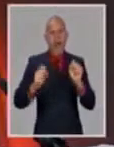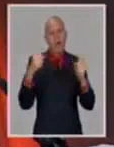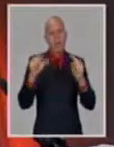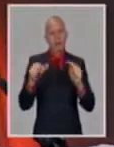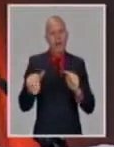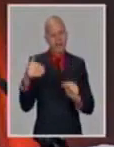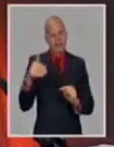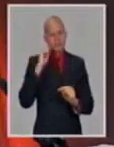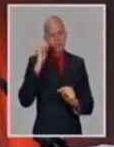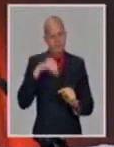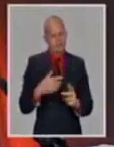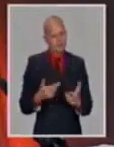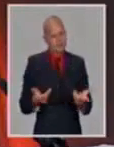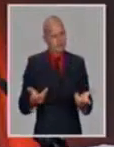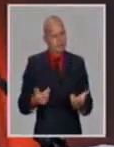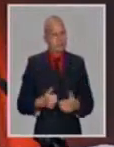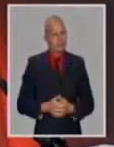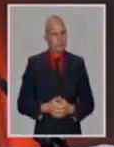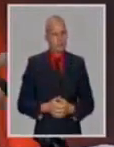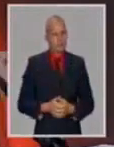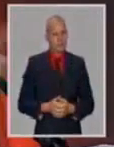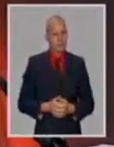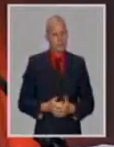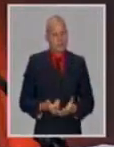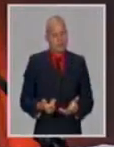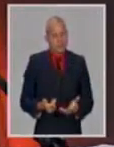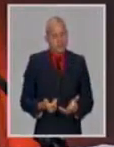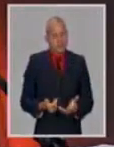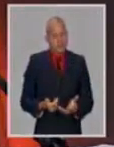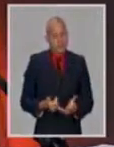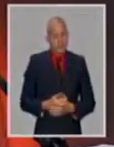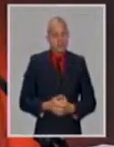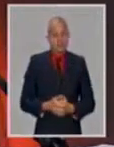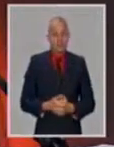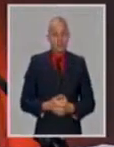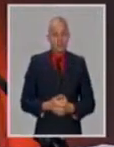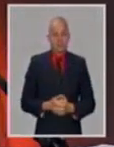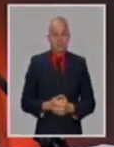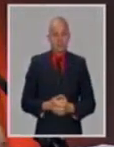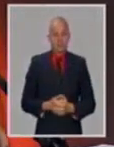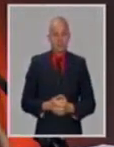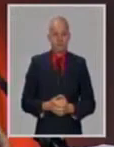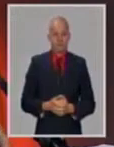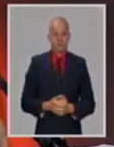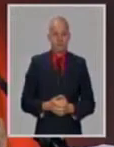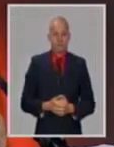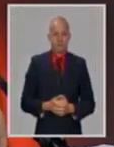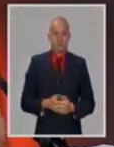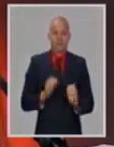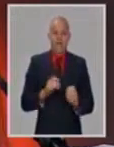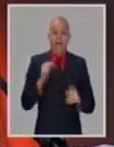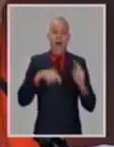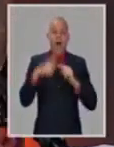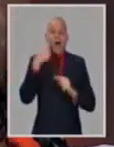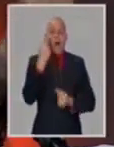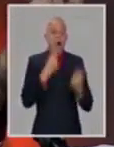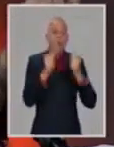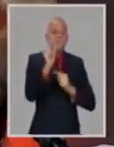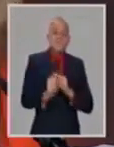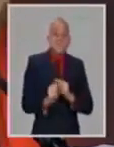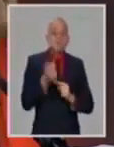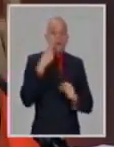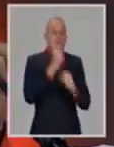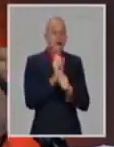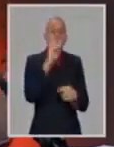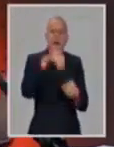suficientemente estrictas bueno pues ahí perdemos ahí perdemos y esto podría ser un factor